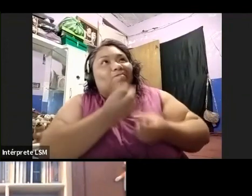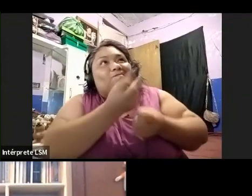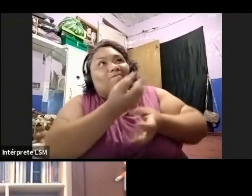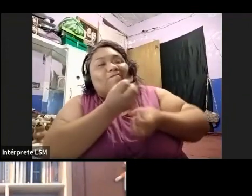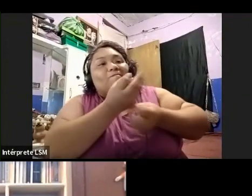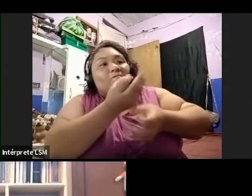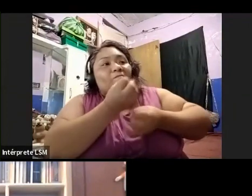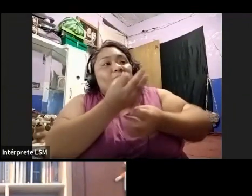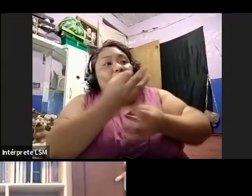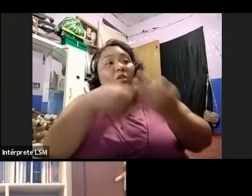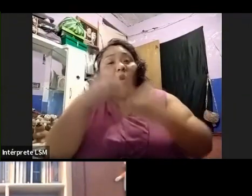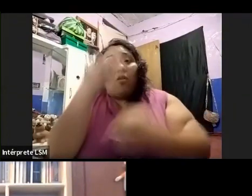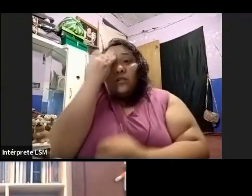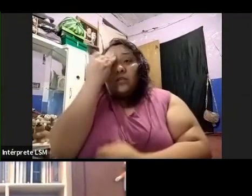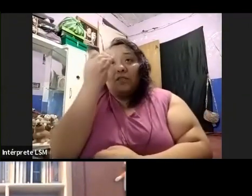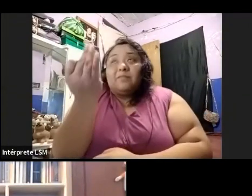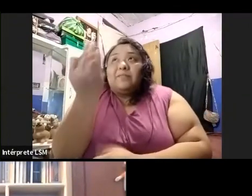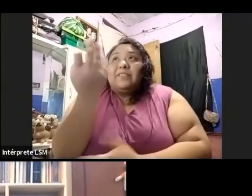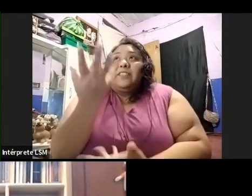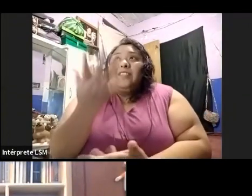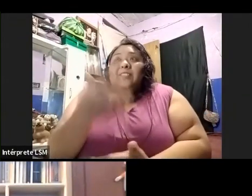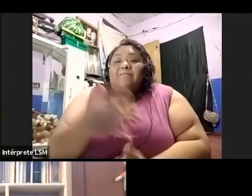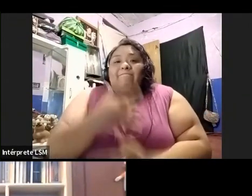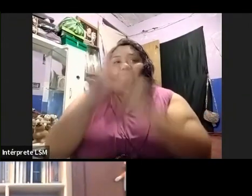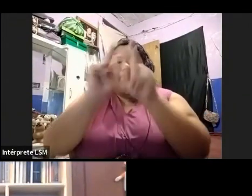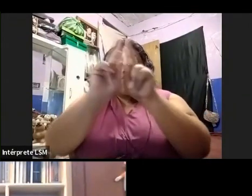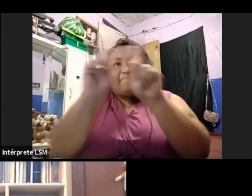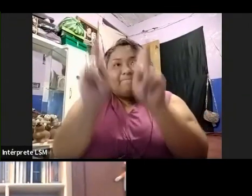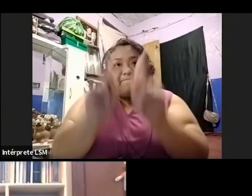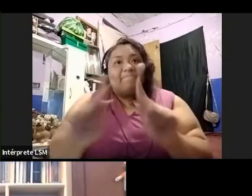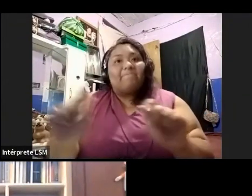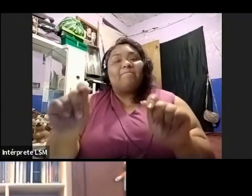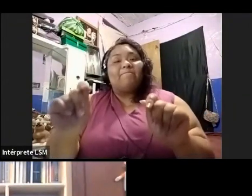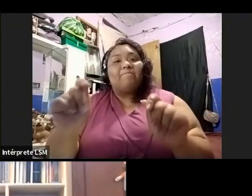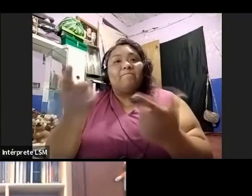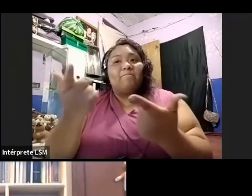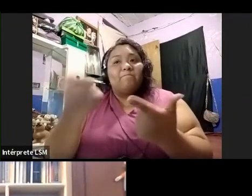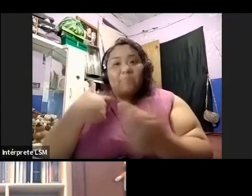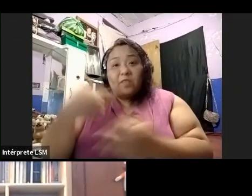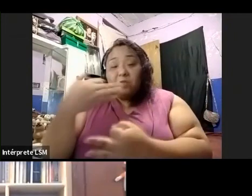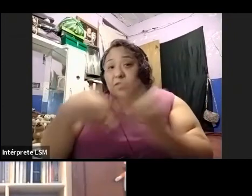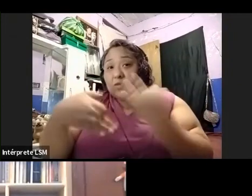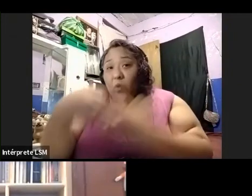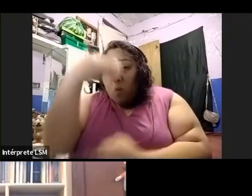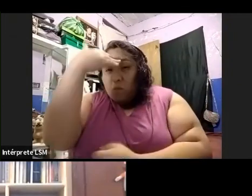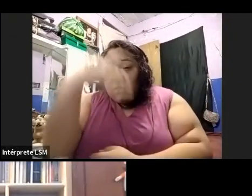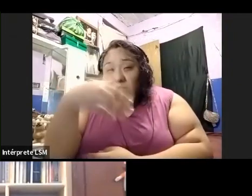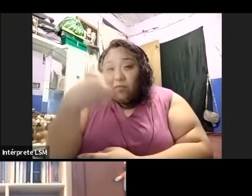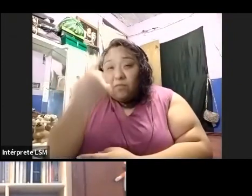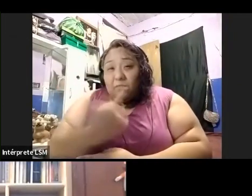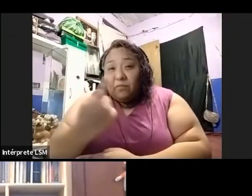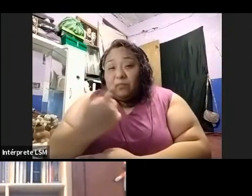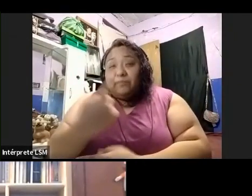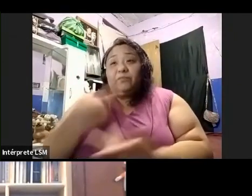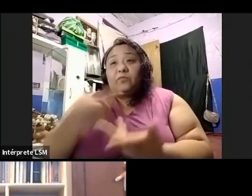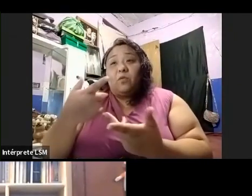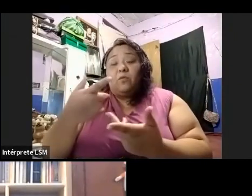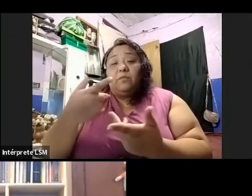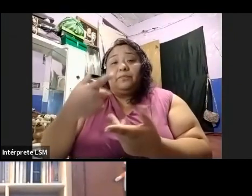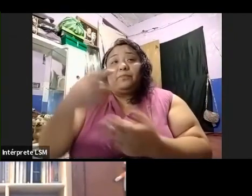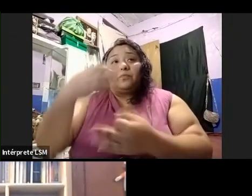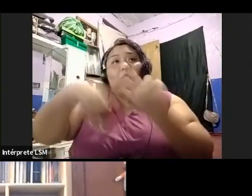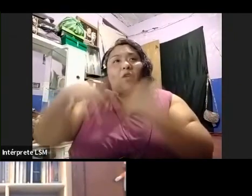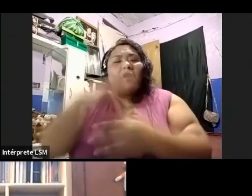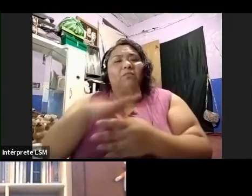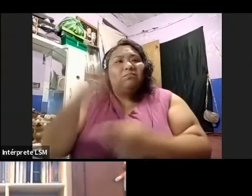paz, ¿no? Y también, ¿sabes qué? Que yo estoy muy entusiasmada porque yo creo que en este tema de congruencia